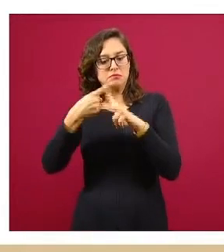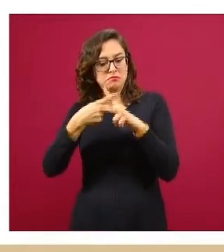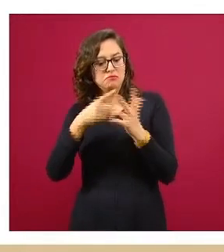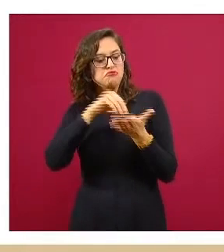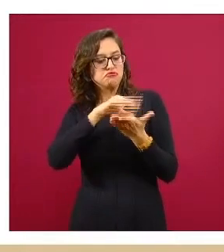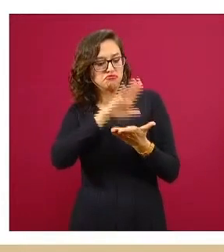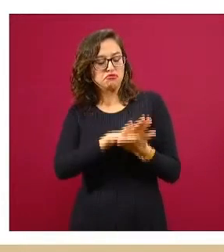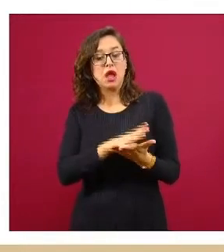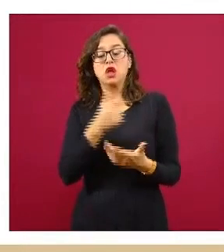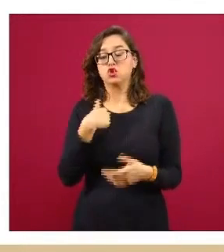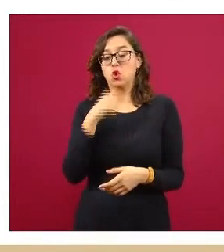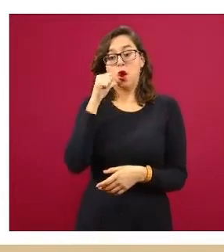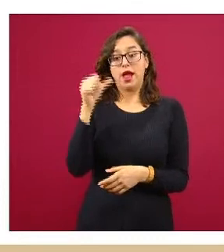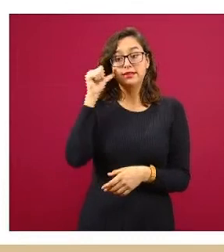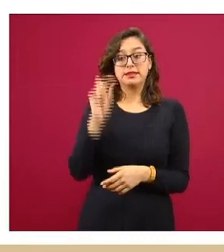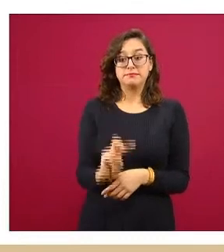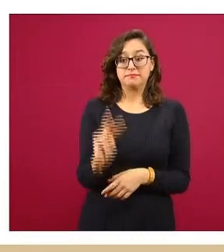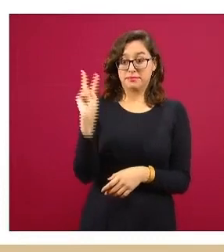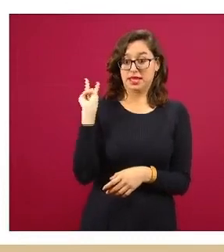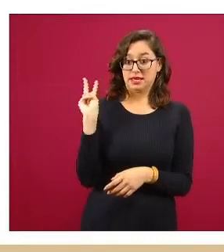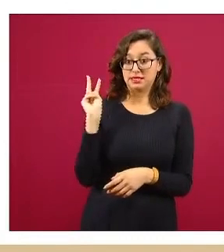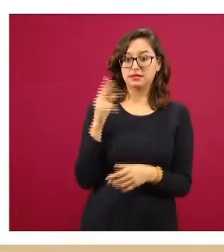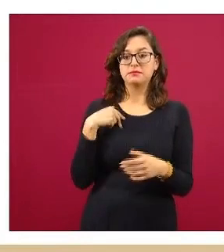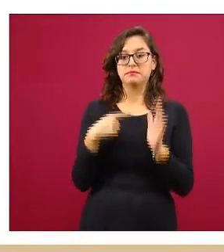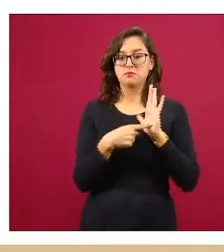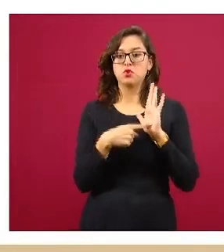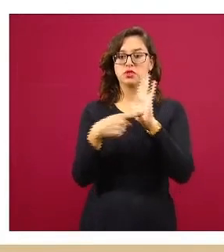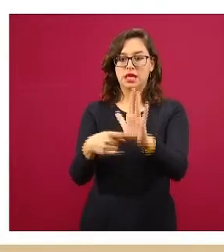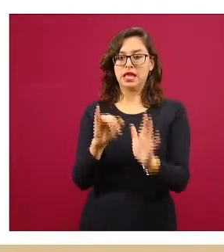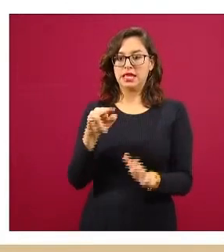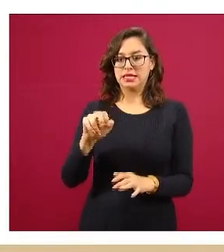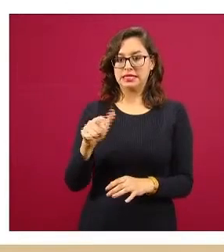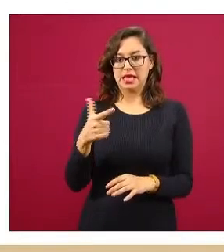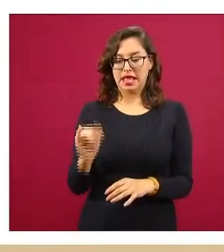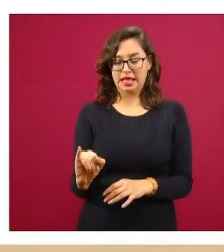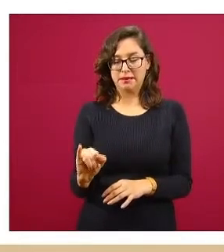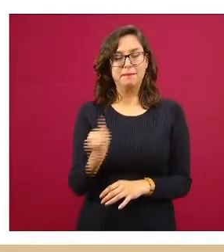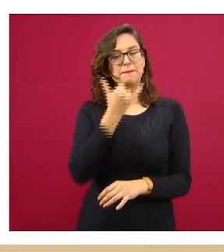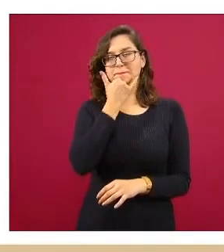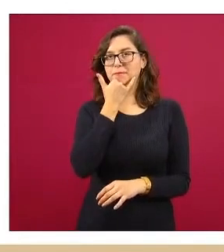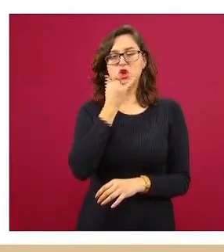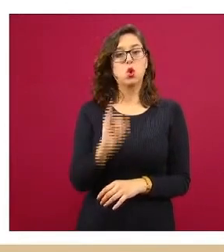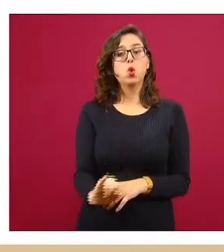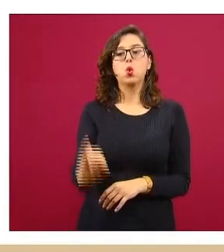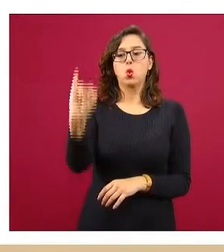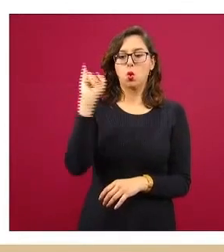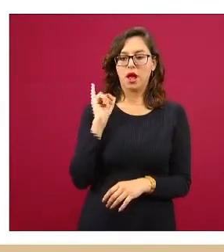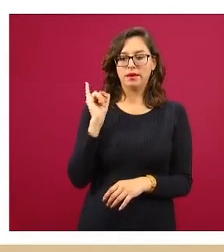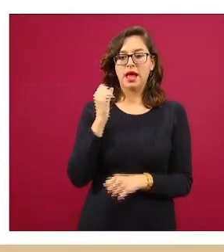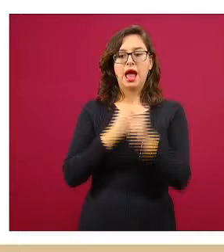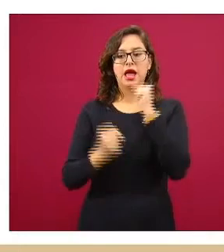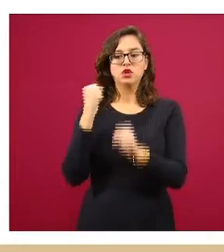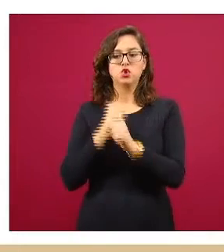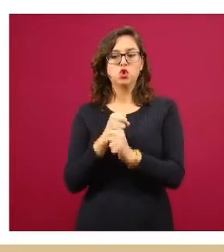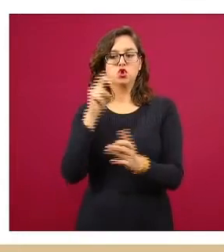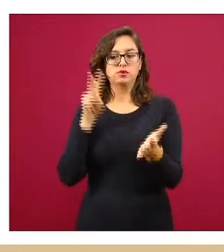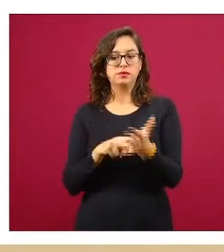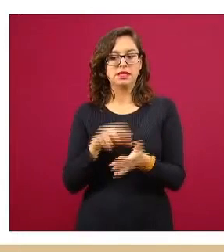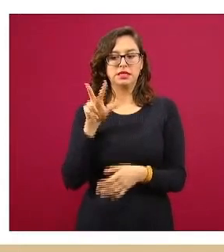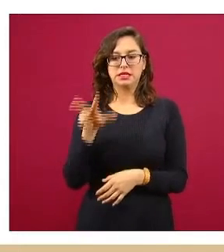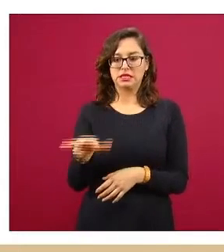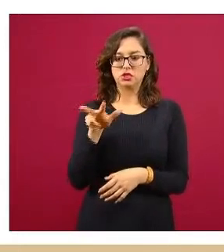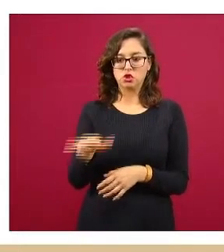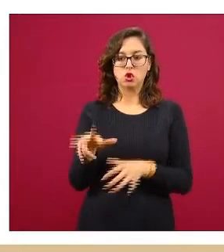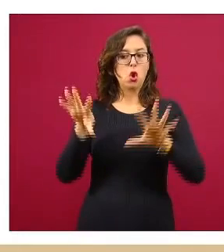viernes pasado ayer presenté los datos de Inegi del jueves del 2018 que